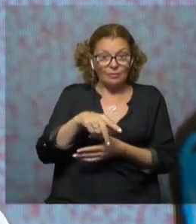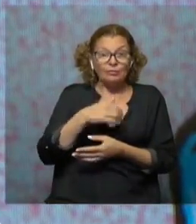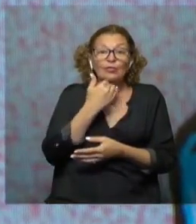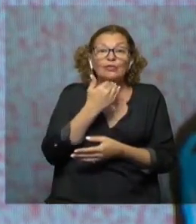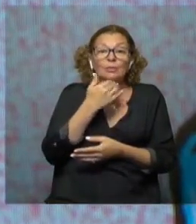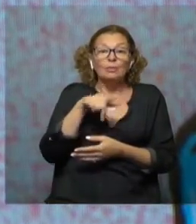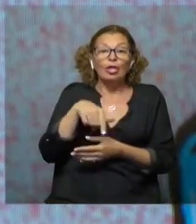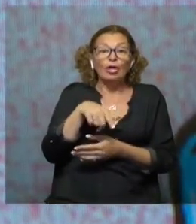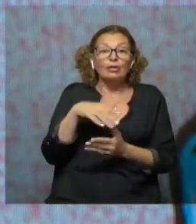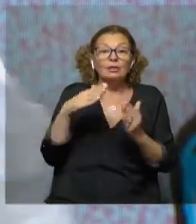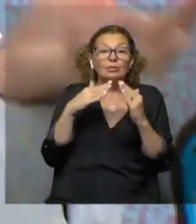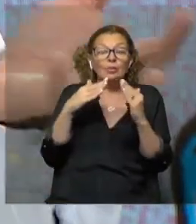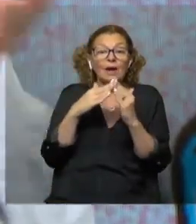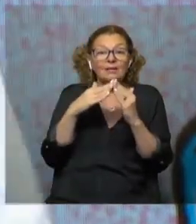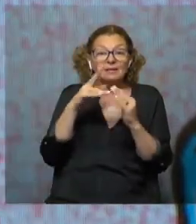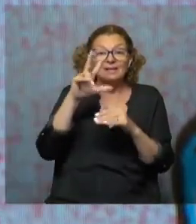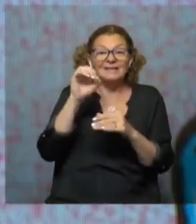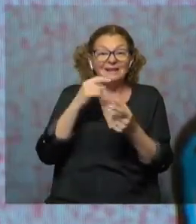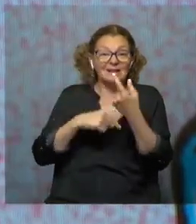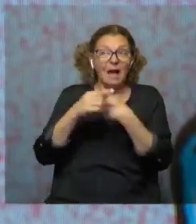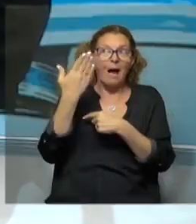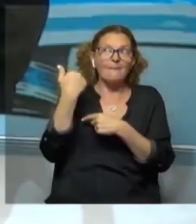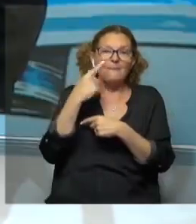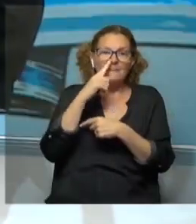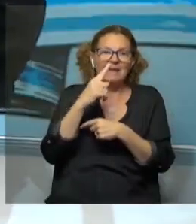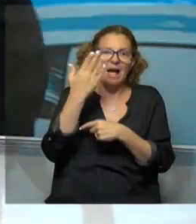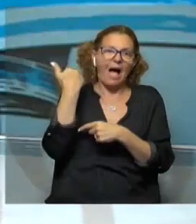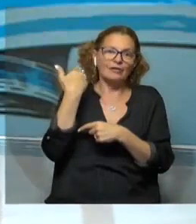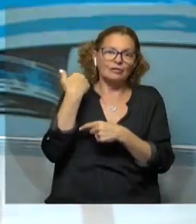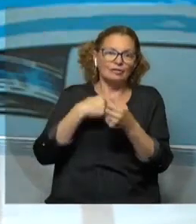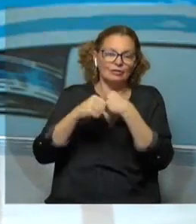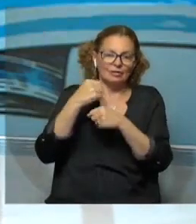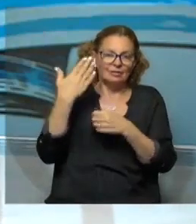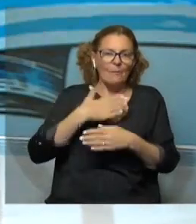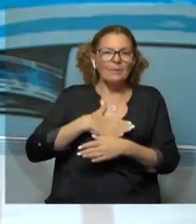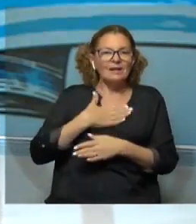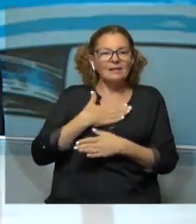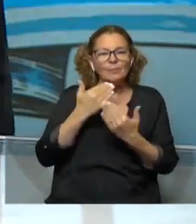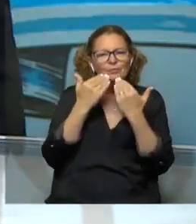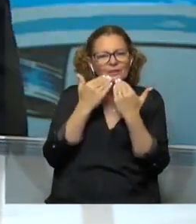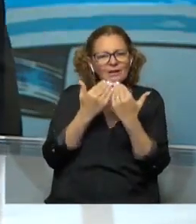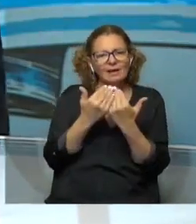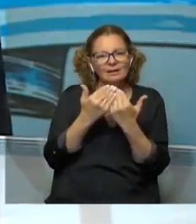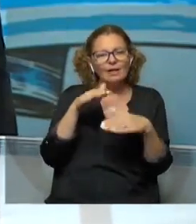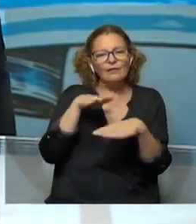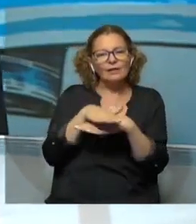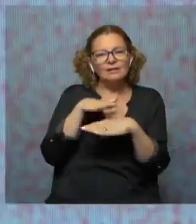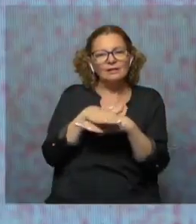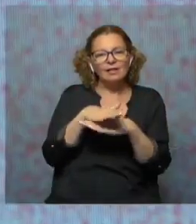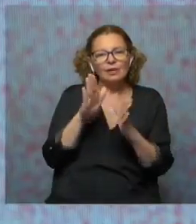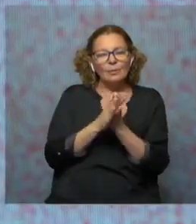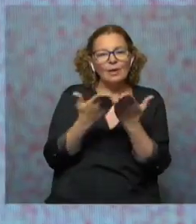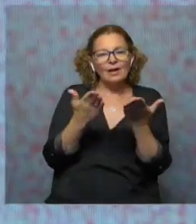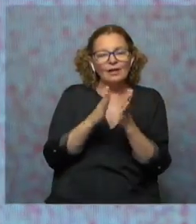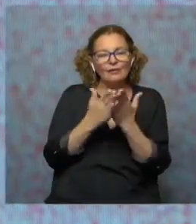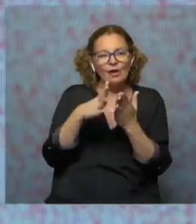sé, donde está tu casa, pero hace 30.000 años. Ah, buenísimo. Querido, nada, un placer. Muchísimas gracias, felicitaciones por el Gracias a ustedes.